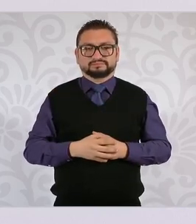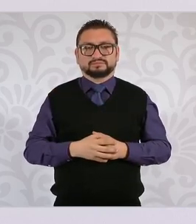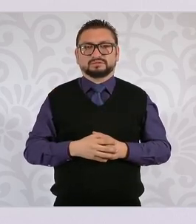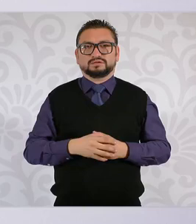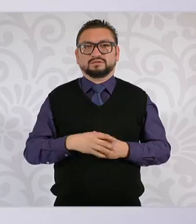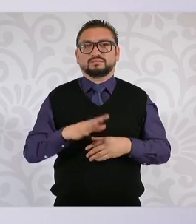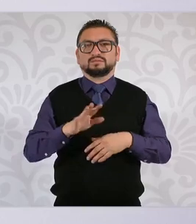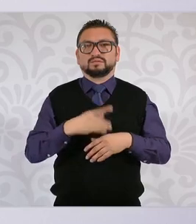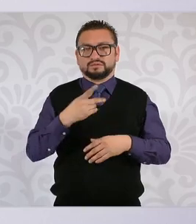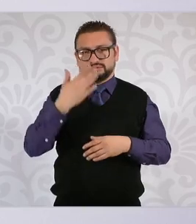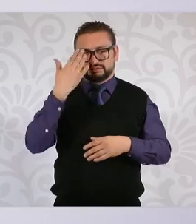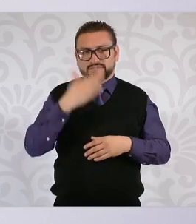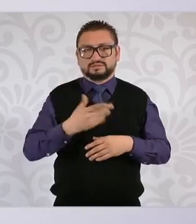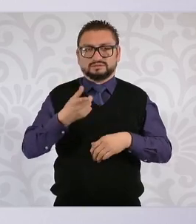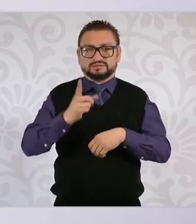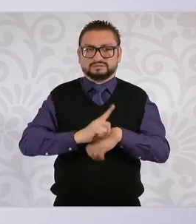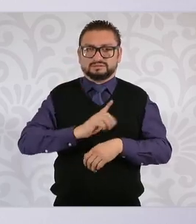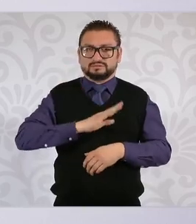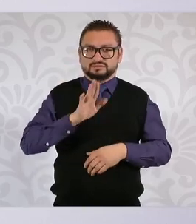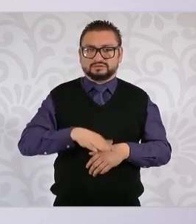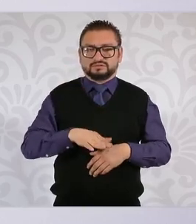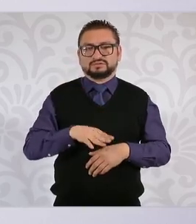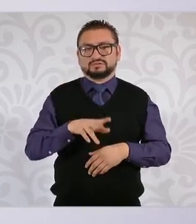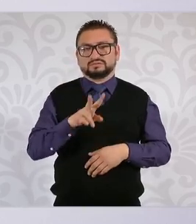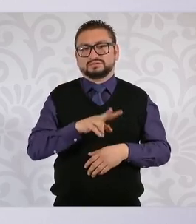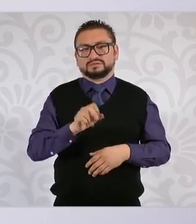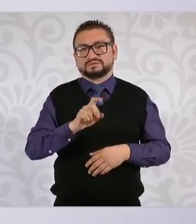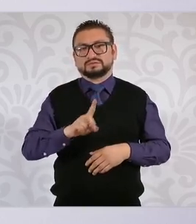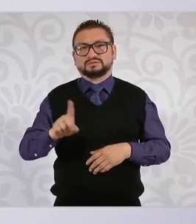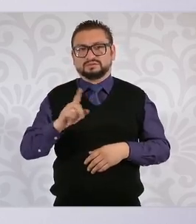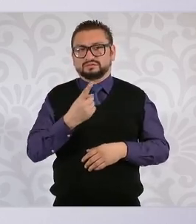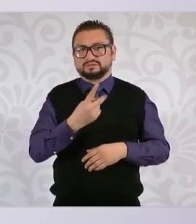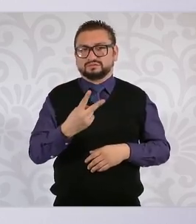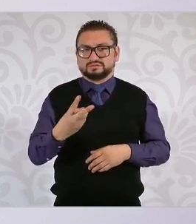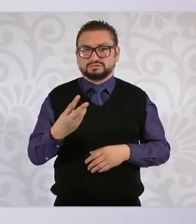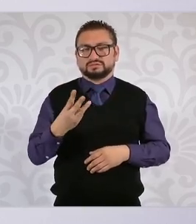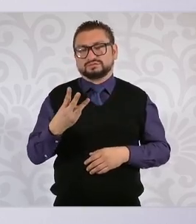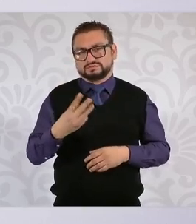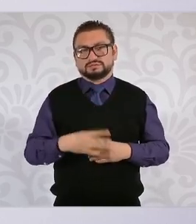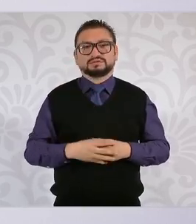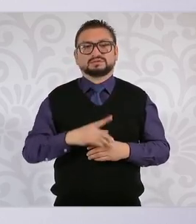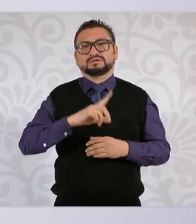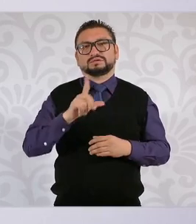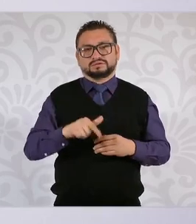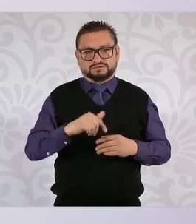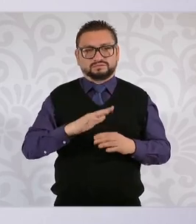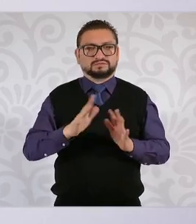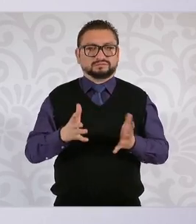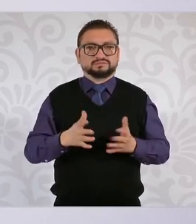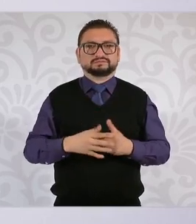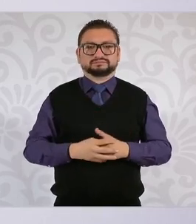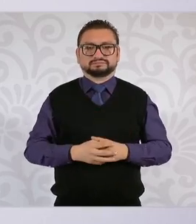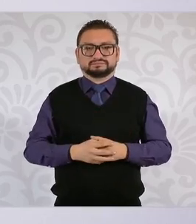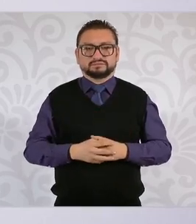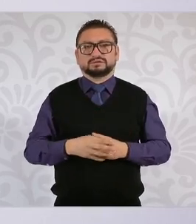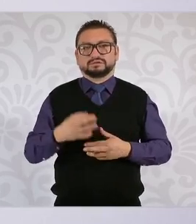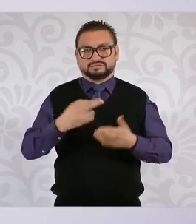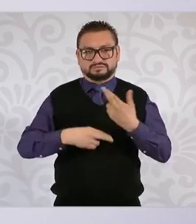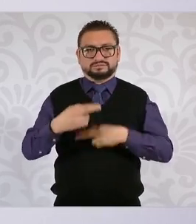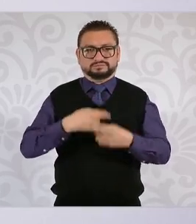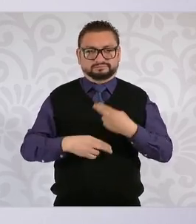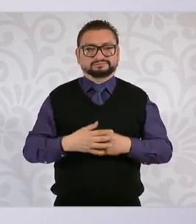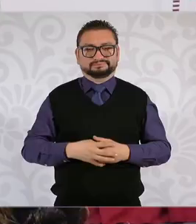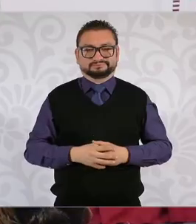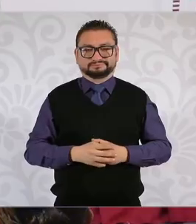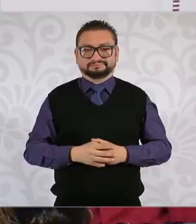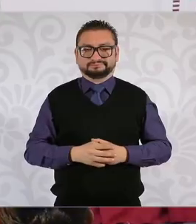el fin de semana del Día de Muertos uno, dos y tres y luego ya de ahí regresamos a nuestras